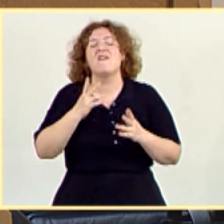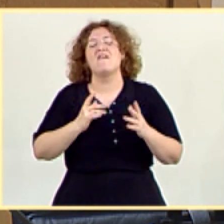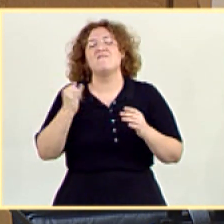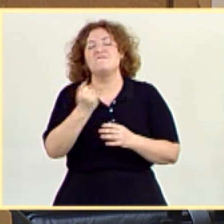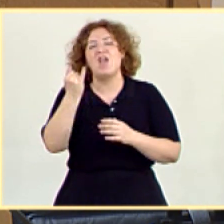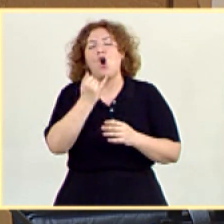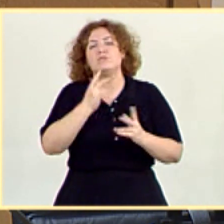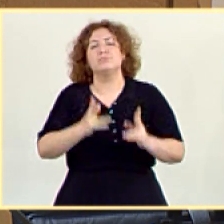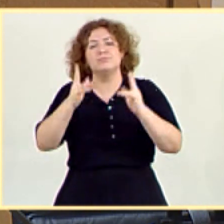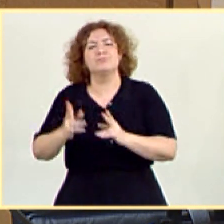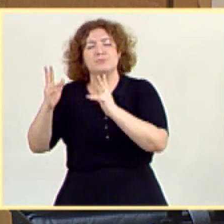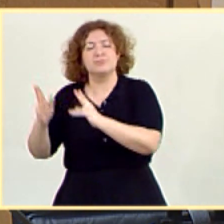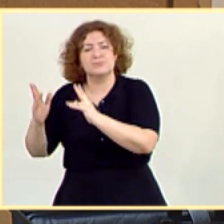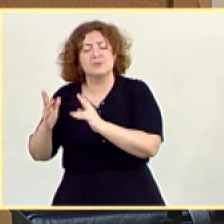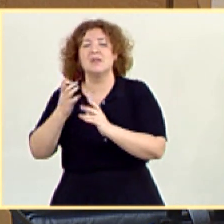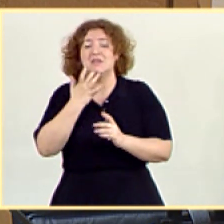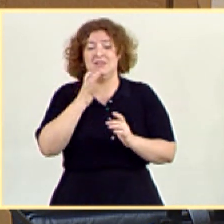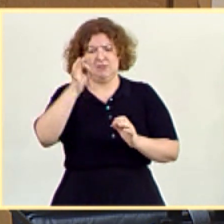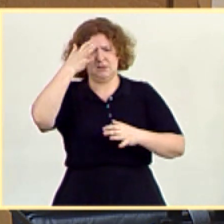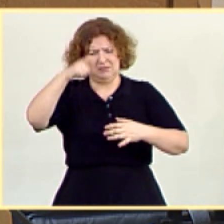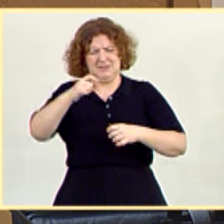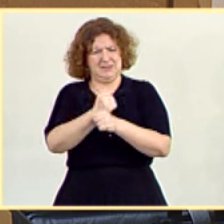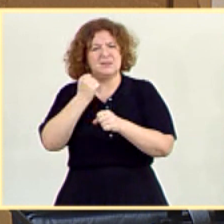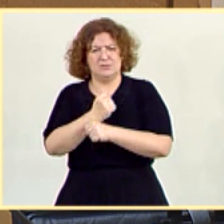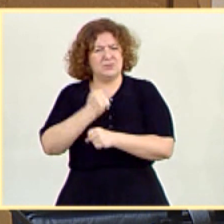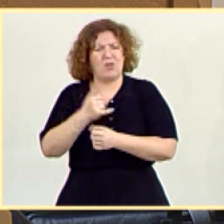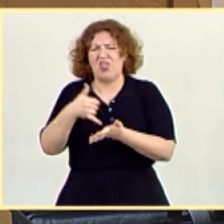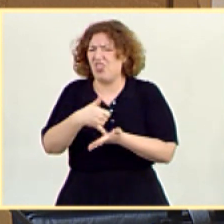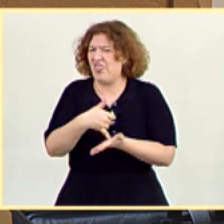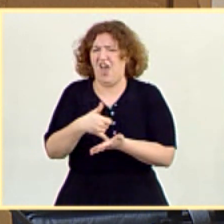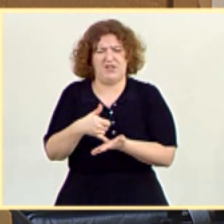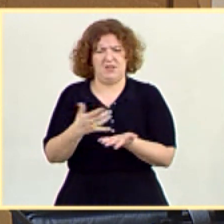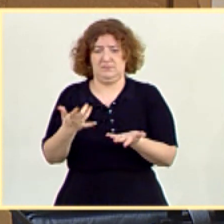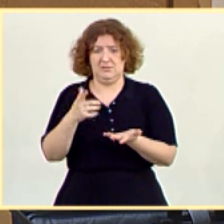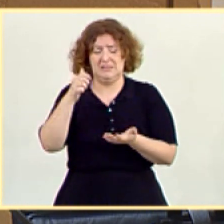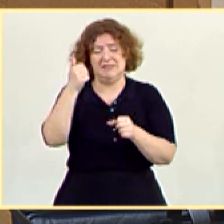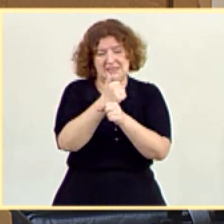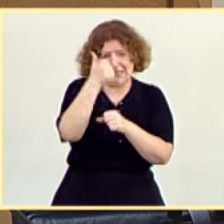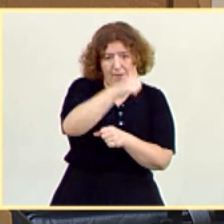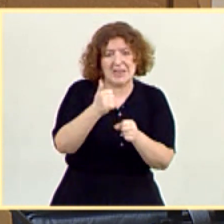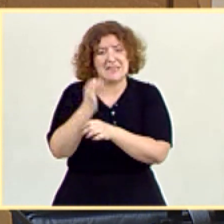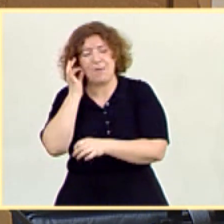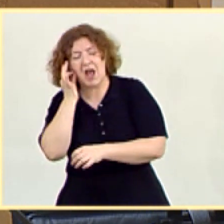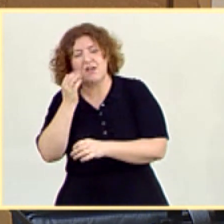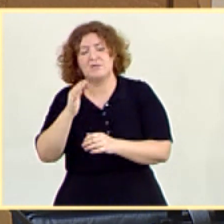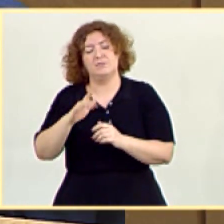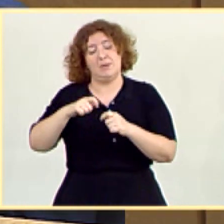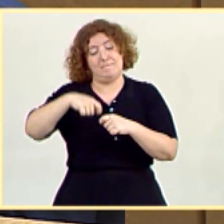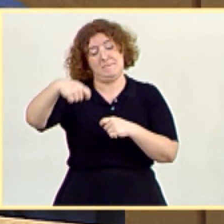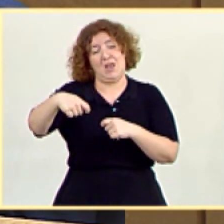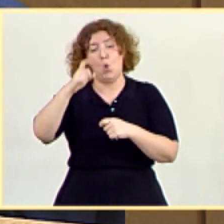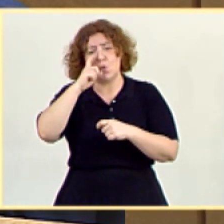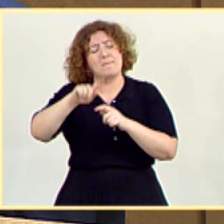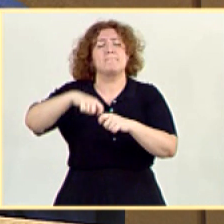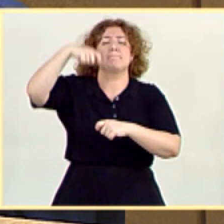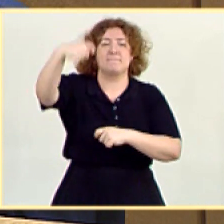convicción de que es un sector de los trabajadores muy debilitado y de las trabajadoras, hasta el 31 de diciembre.